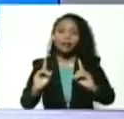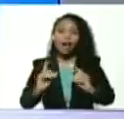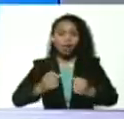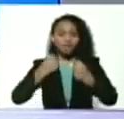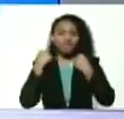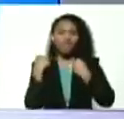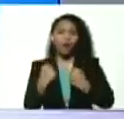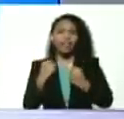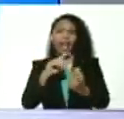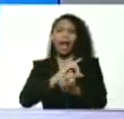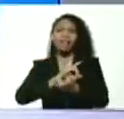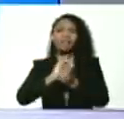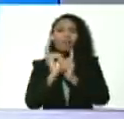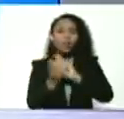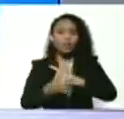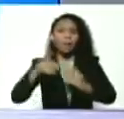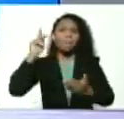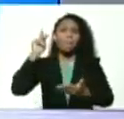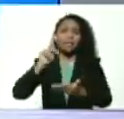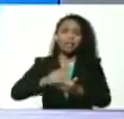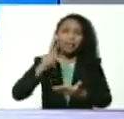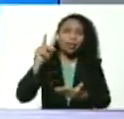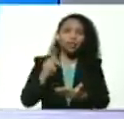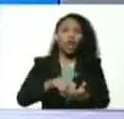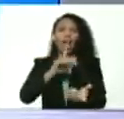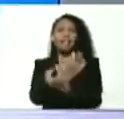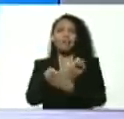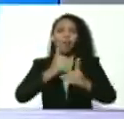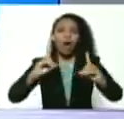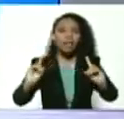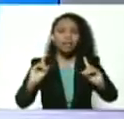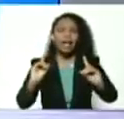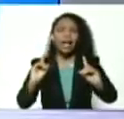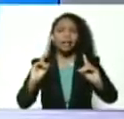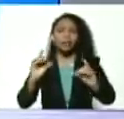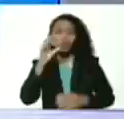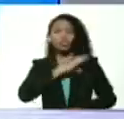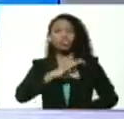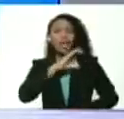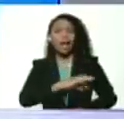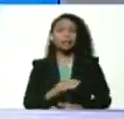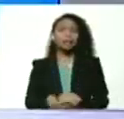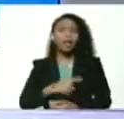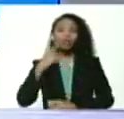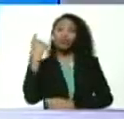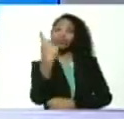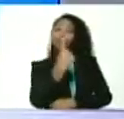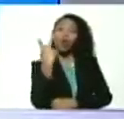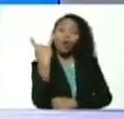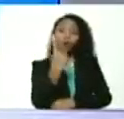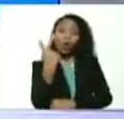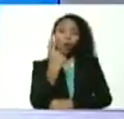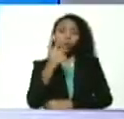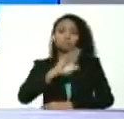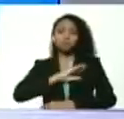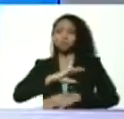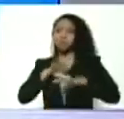la democracia participativa la democracia socialista solo el empoderamiento